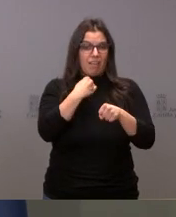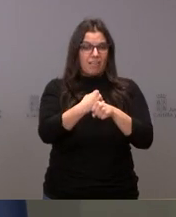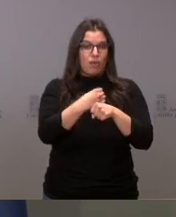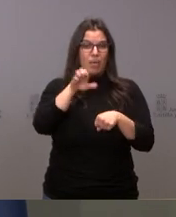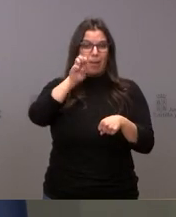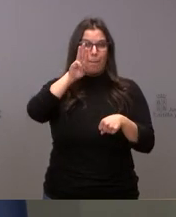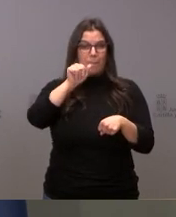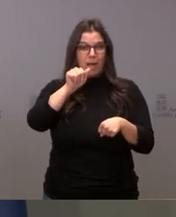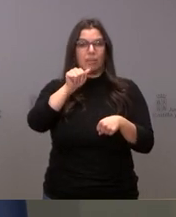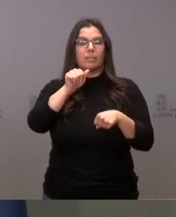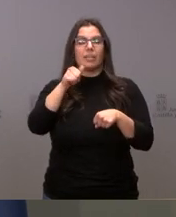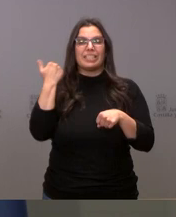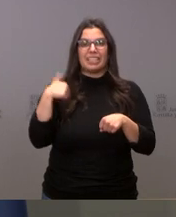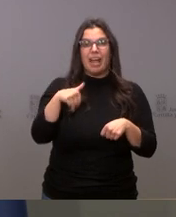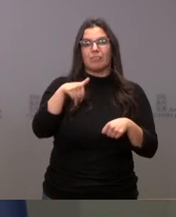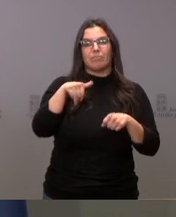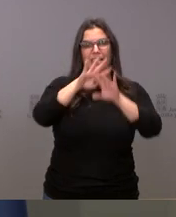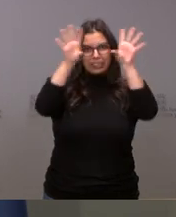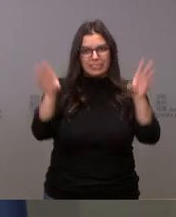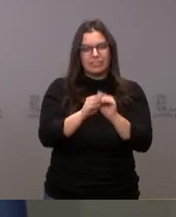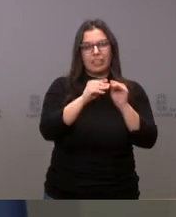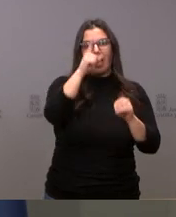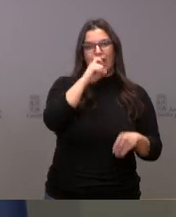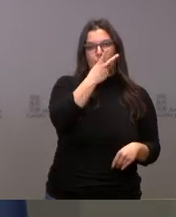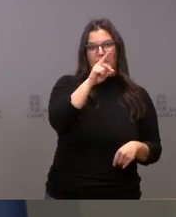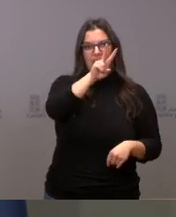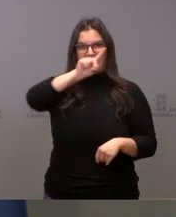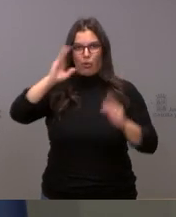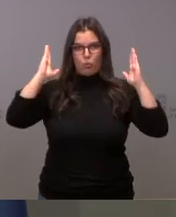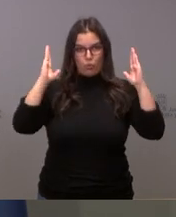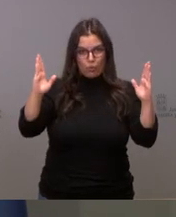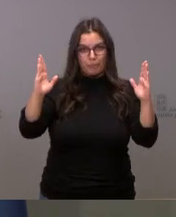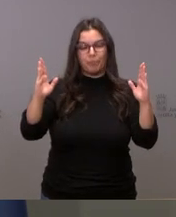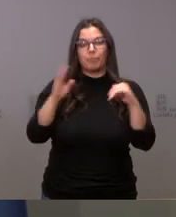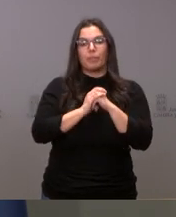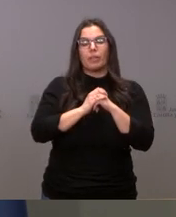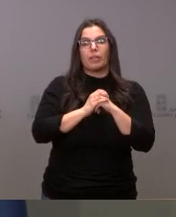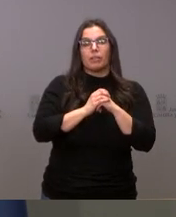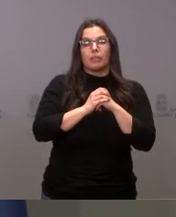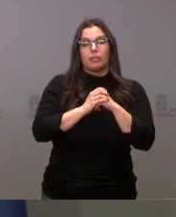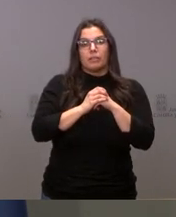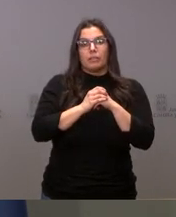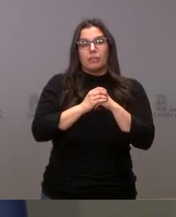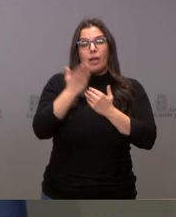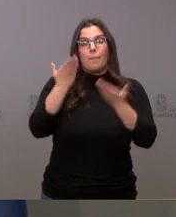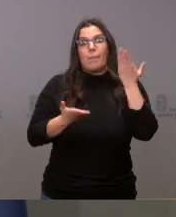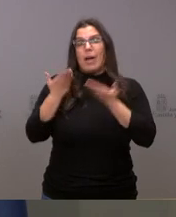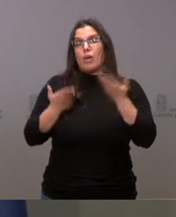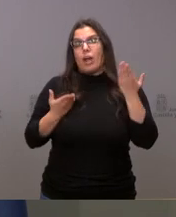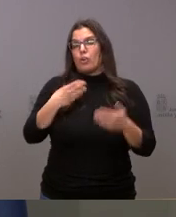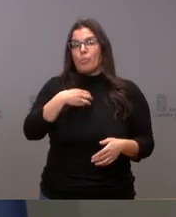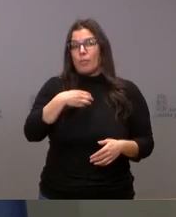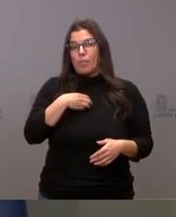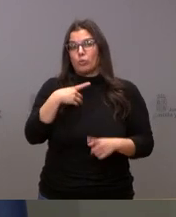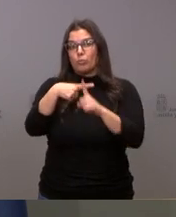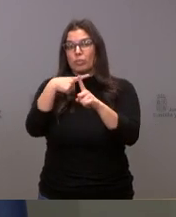del año 2021 que ha recién finalizado. No podemos valorar nunca un buen dato cuando todavía hay 113